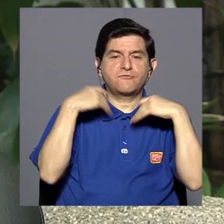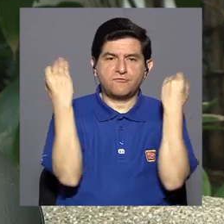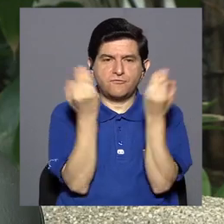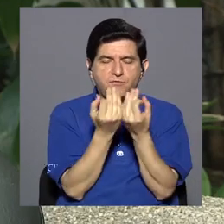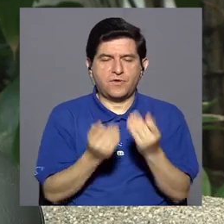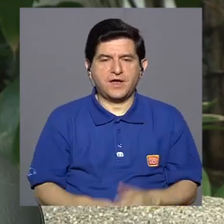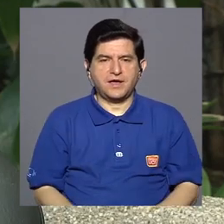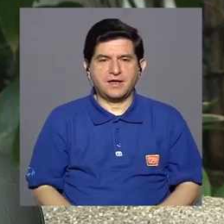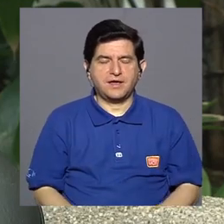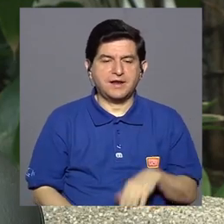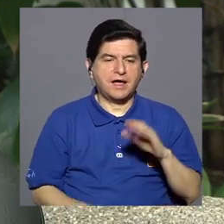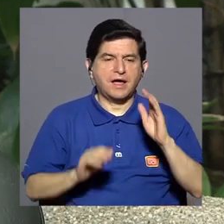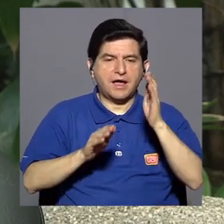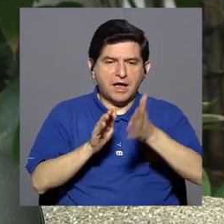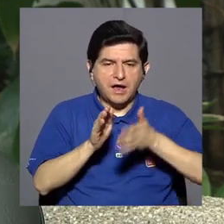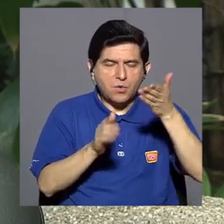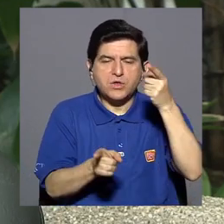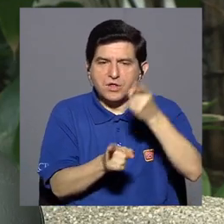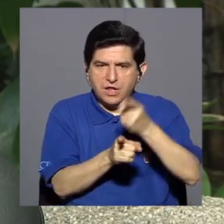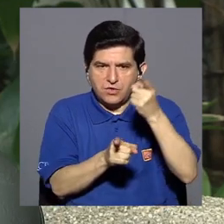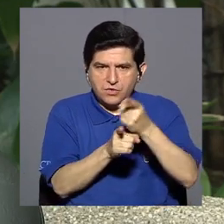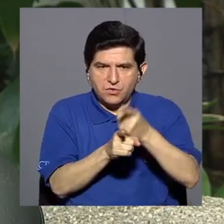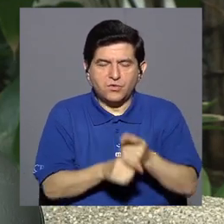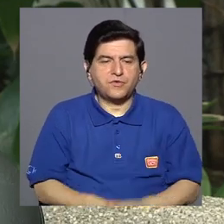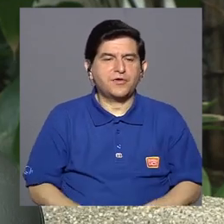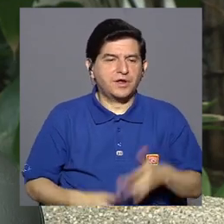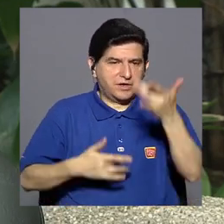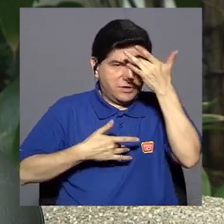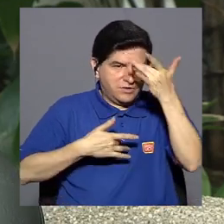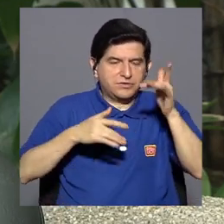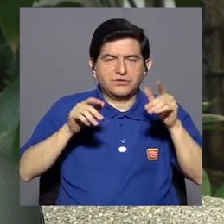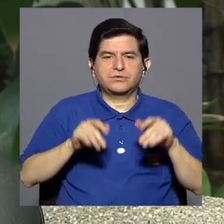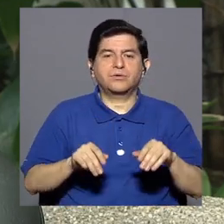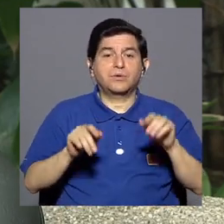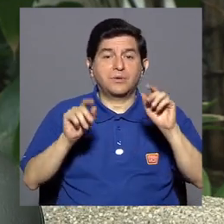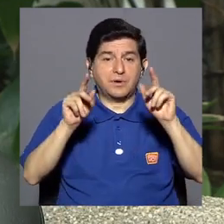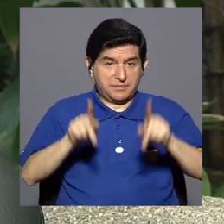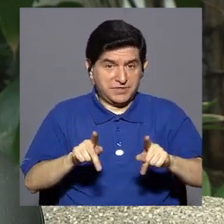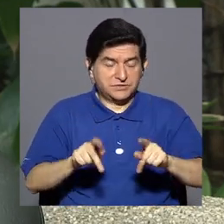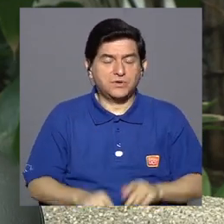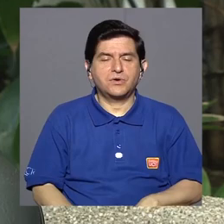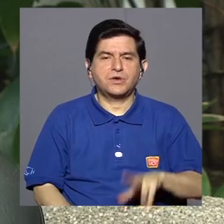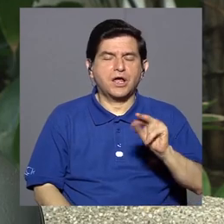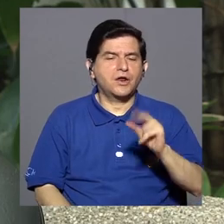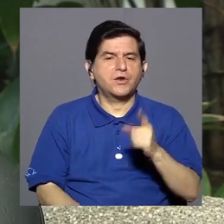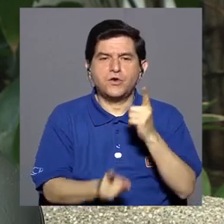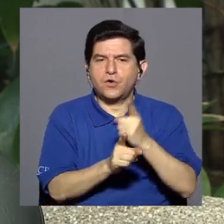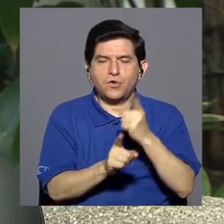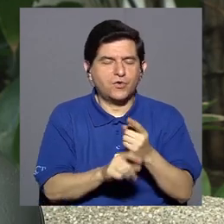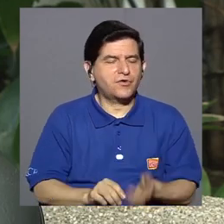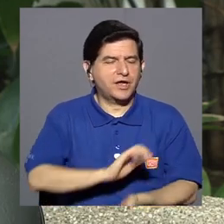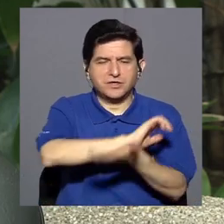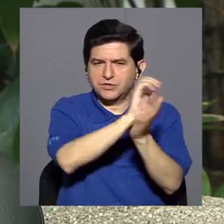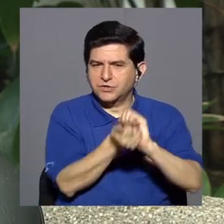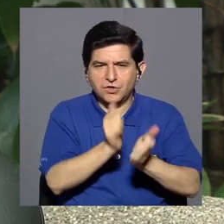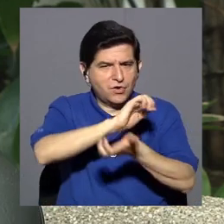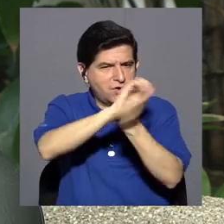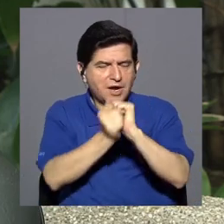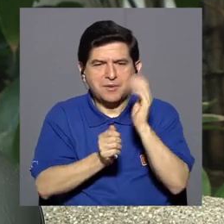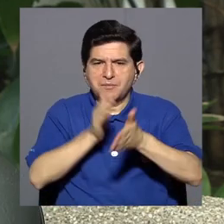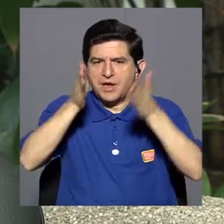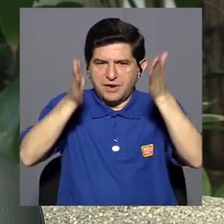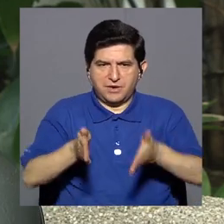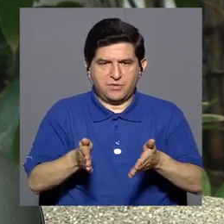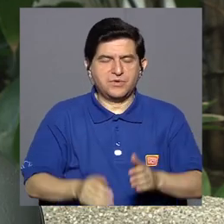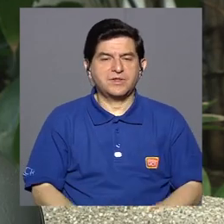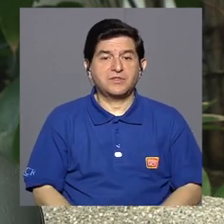familia que brinde un cuidado adecuado al paciente. No se recomienda que los cuidadores cambien con mucha frecuencia. Hay